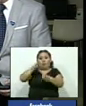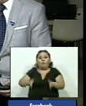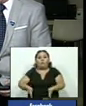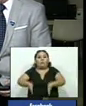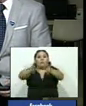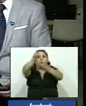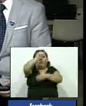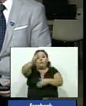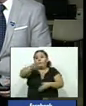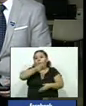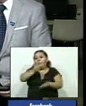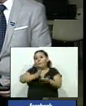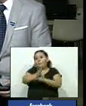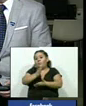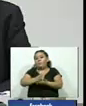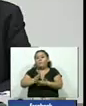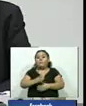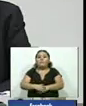Acceso a la Información Pública